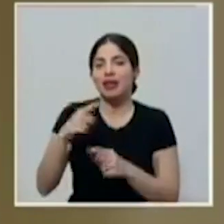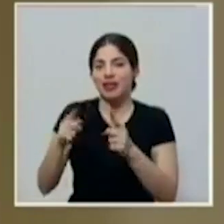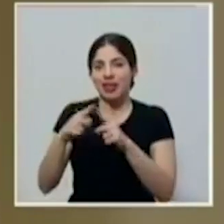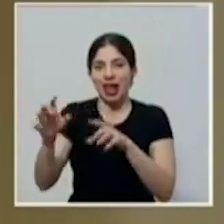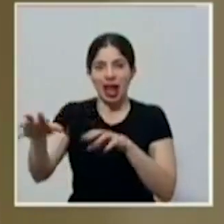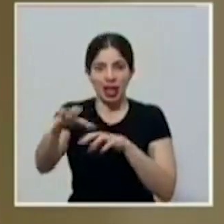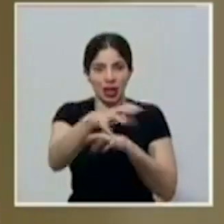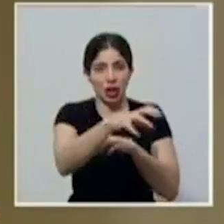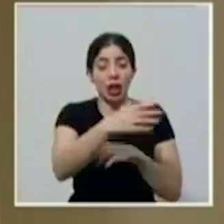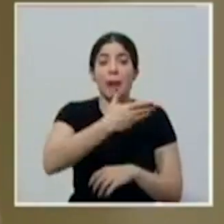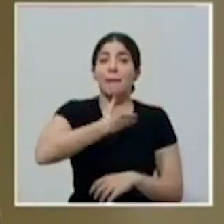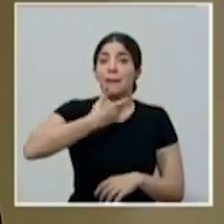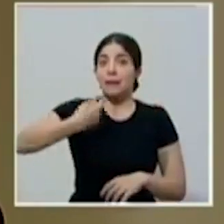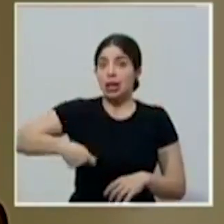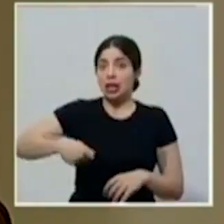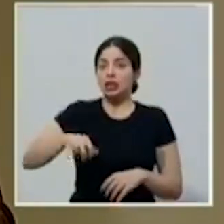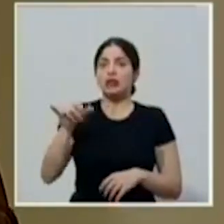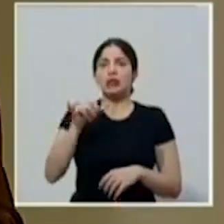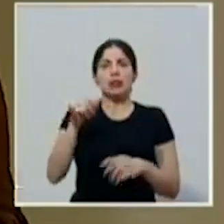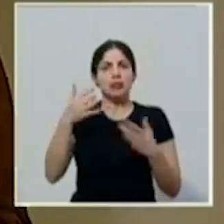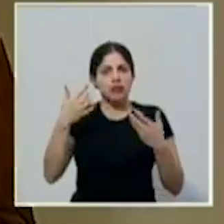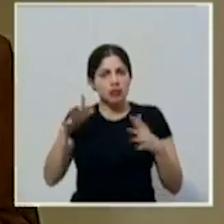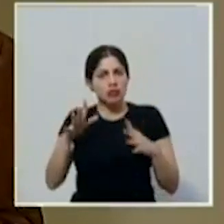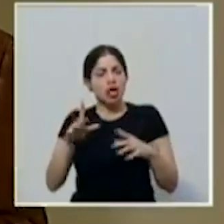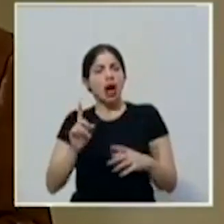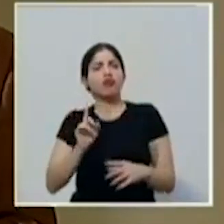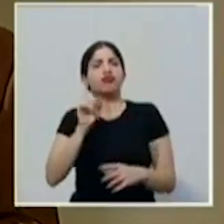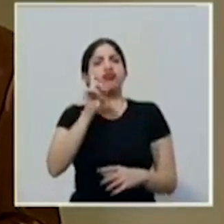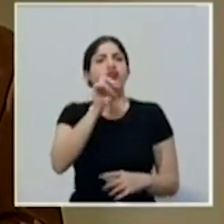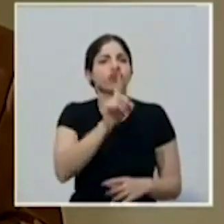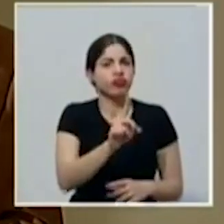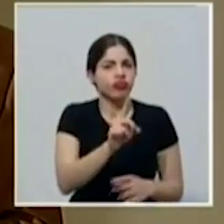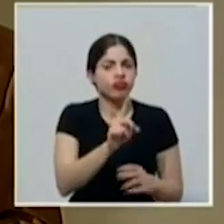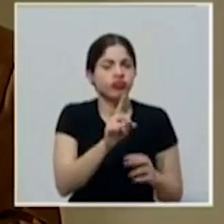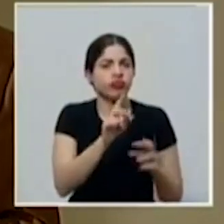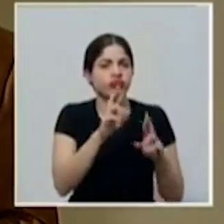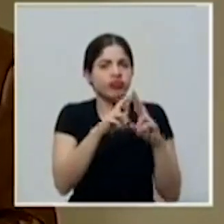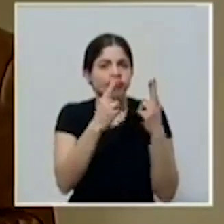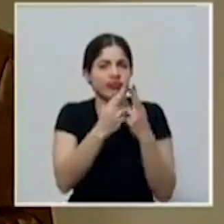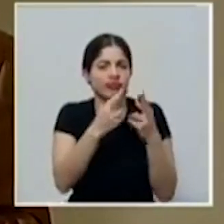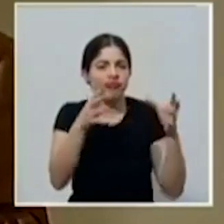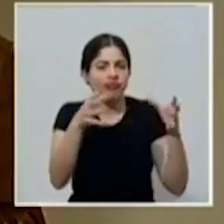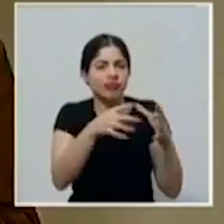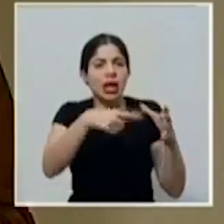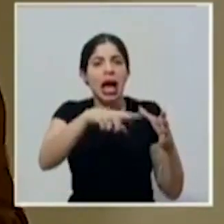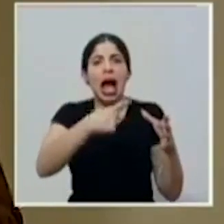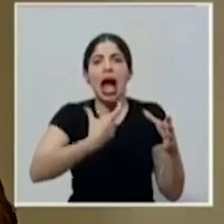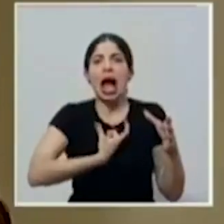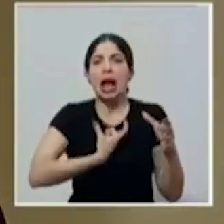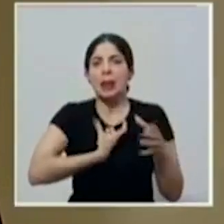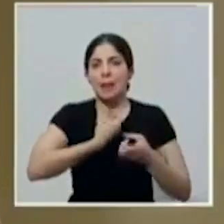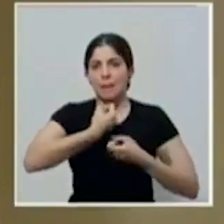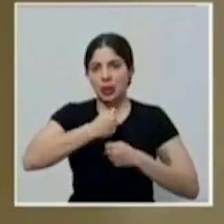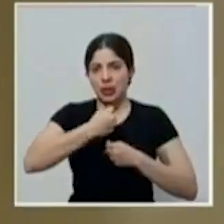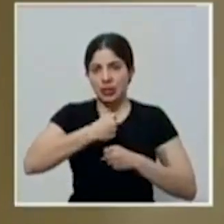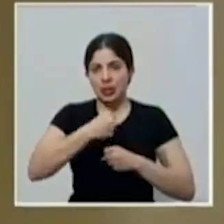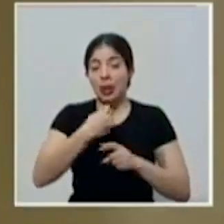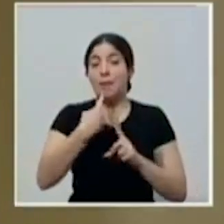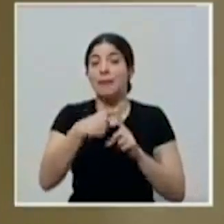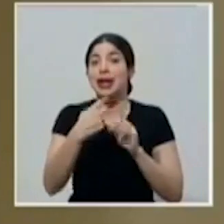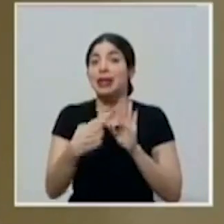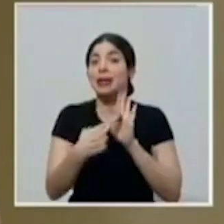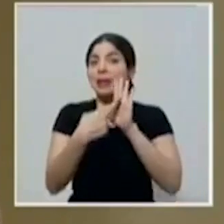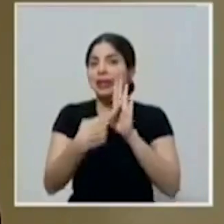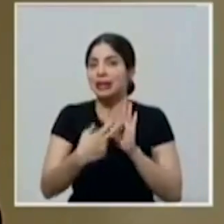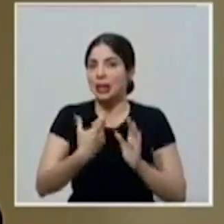reunió el presidente de la República directamente con un grupo importante de alcaldes municipales y de representantes del sector